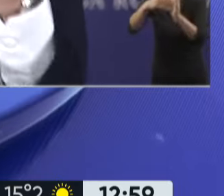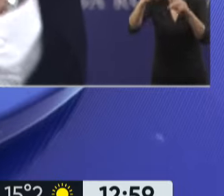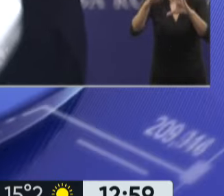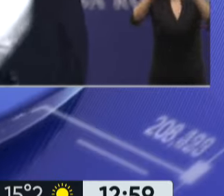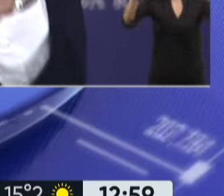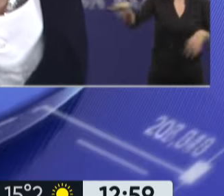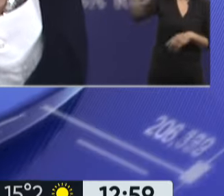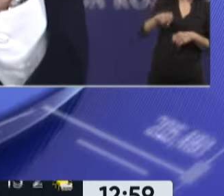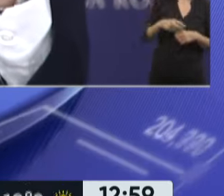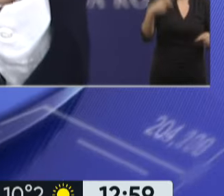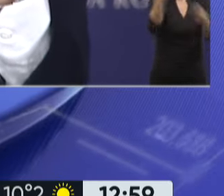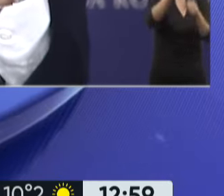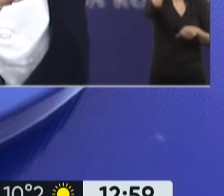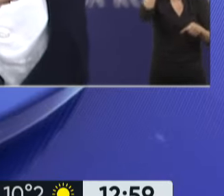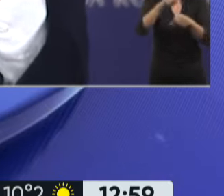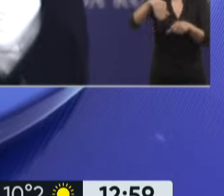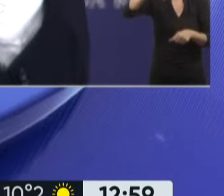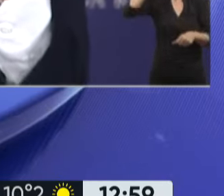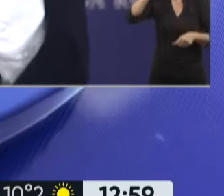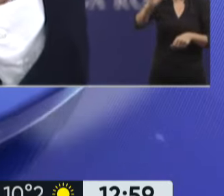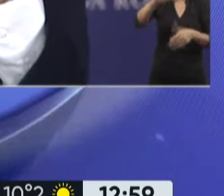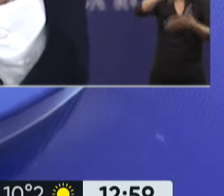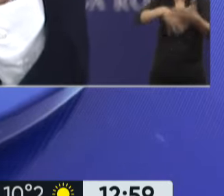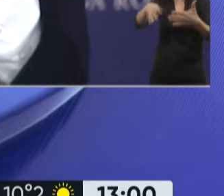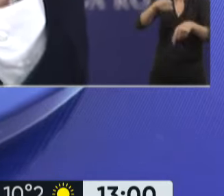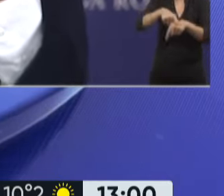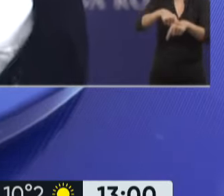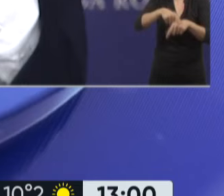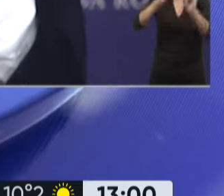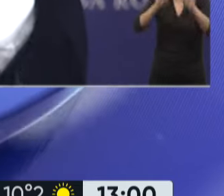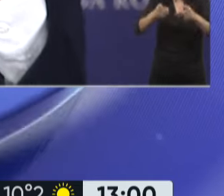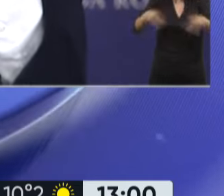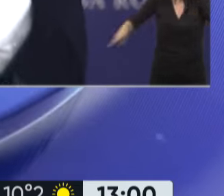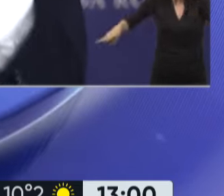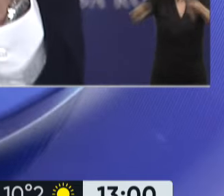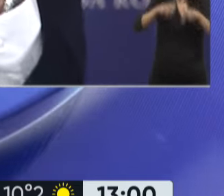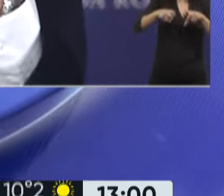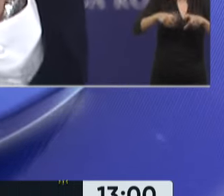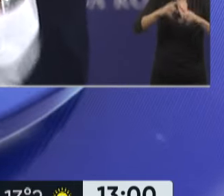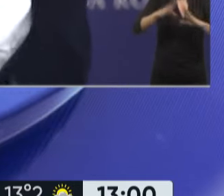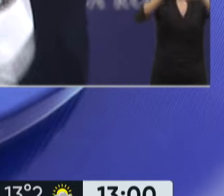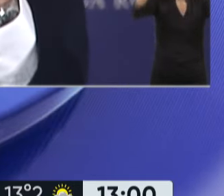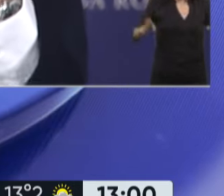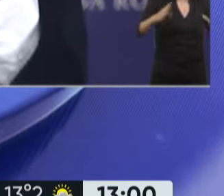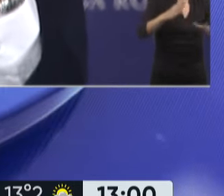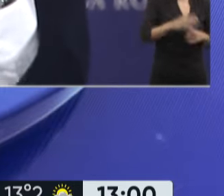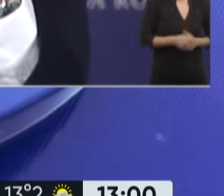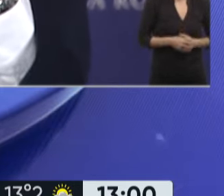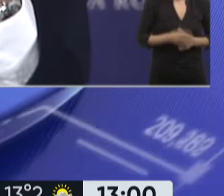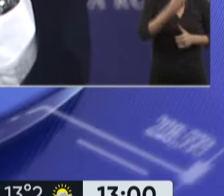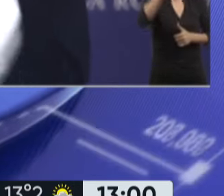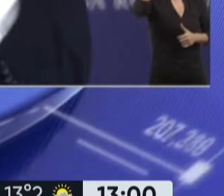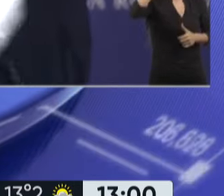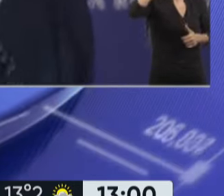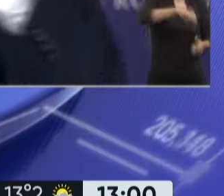Madrid, 400 millones de dólares, euros anuales. Tercero, el Barcelona. Cuarto, el